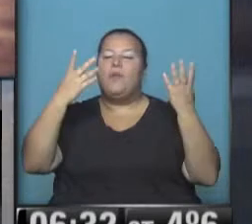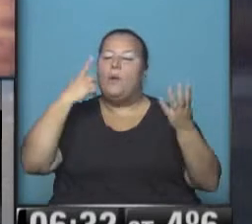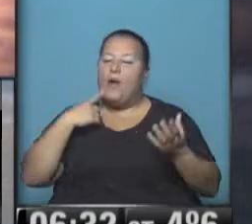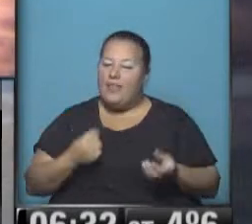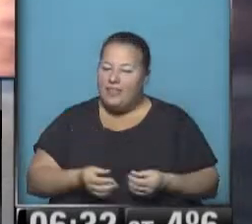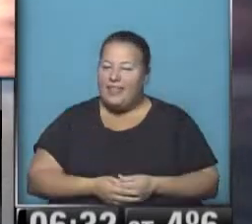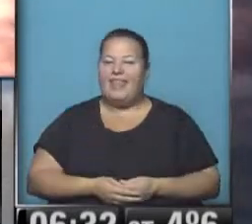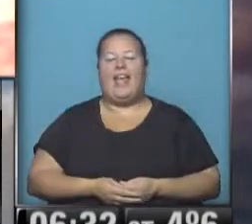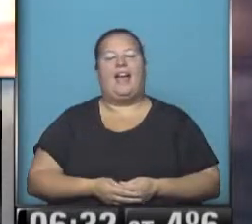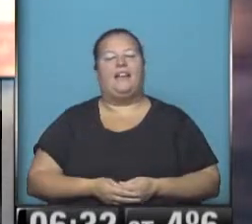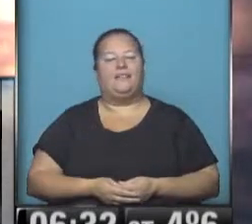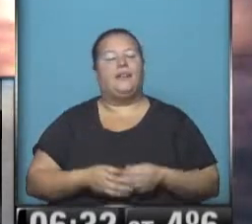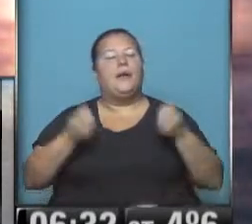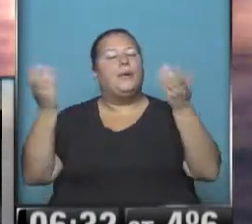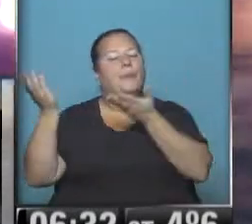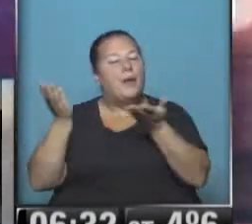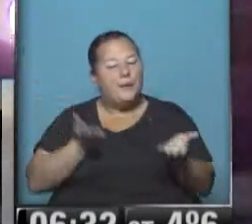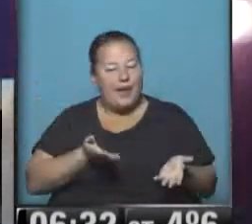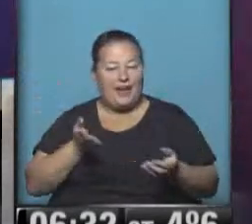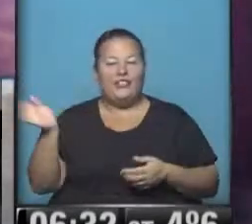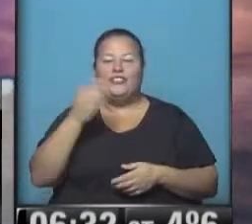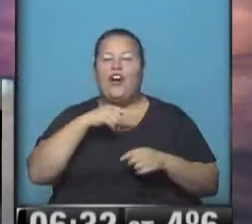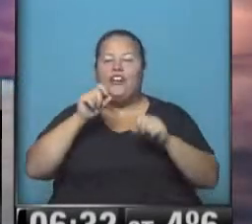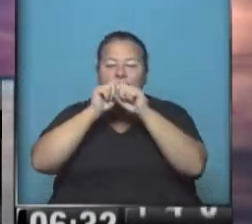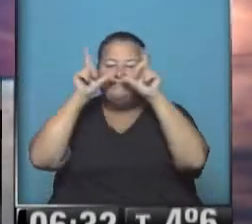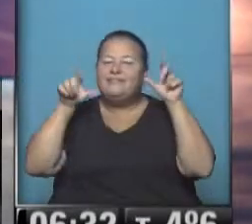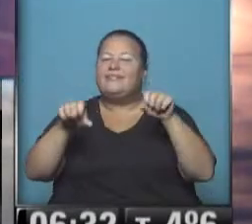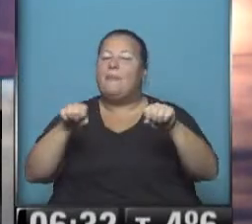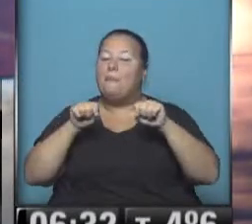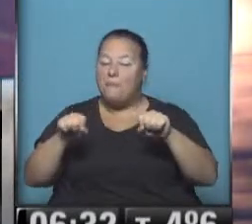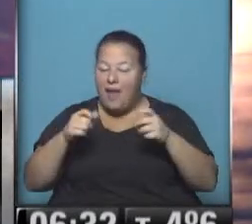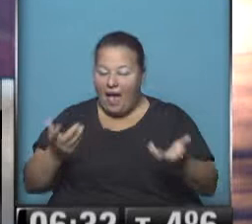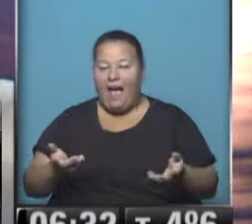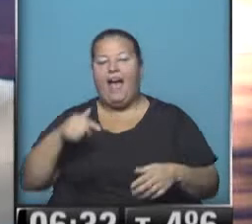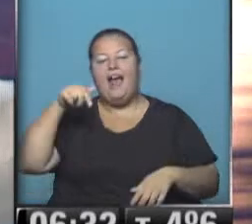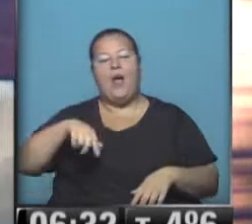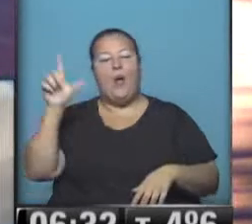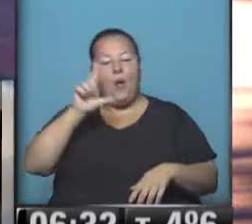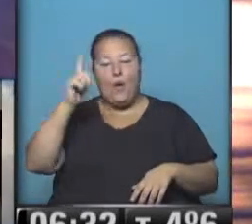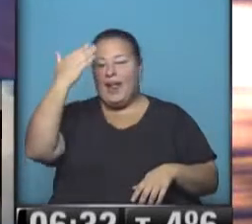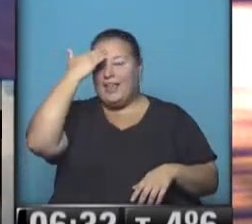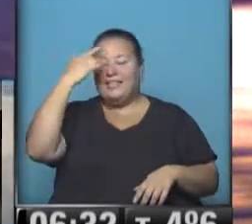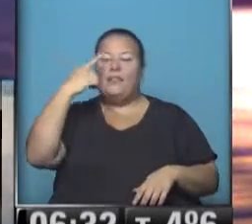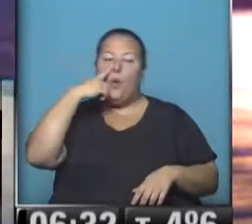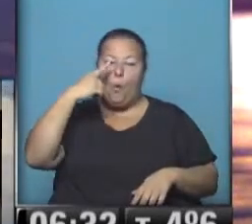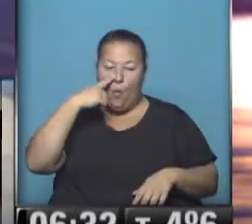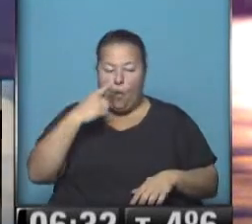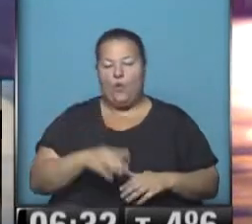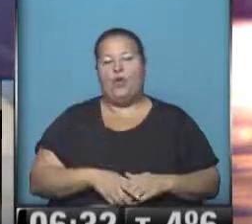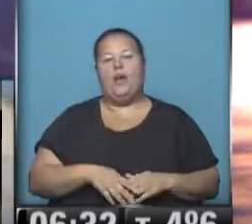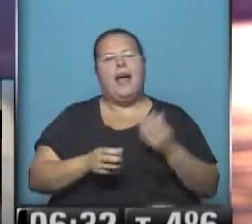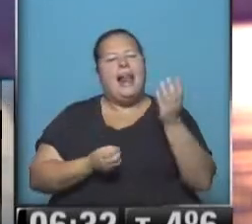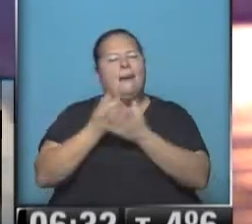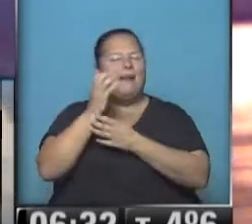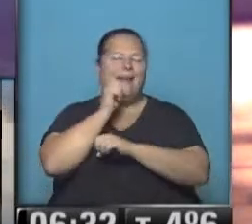día. Bienvenidos a todos los felices tempraneros a este lunes 15 de junio. Una